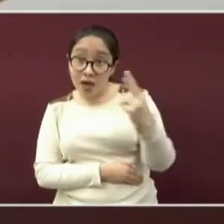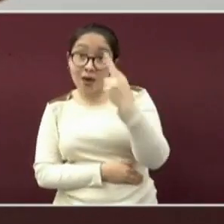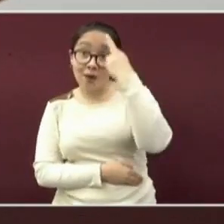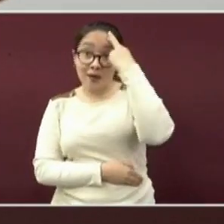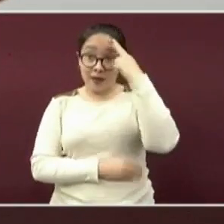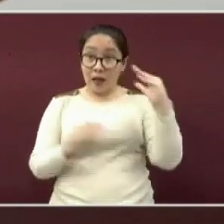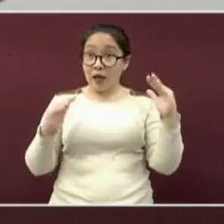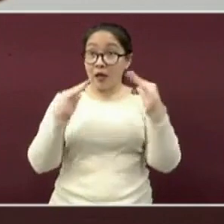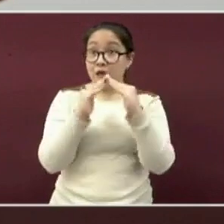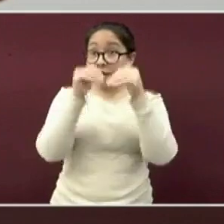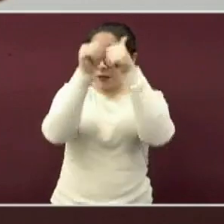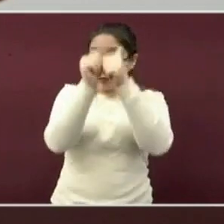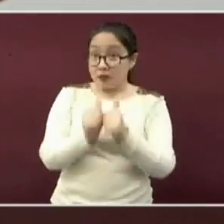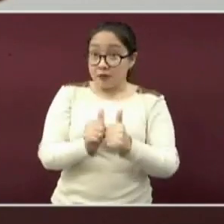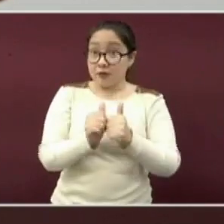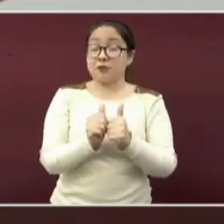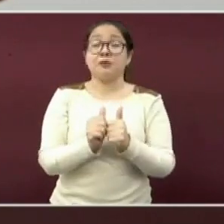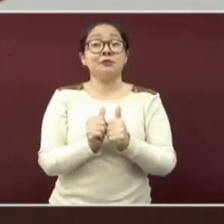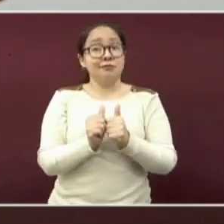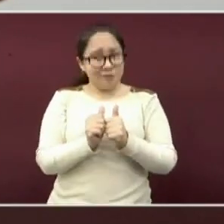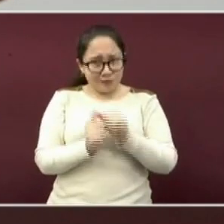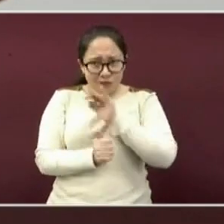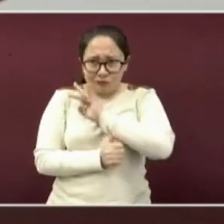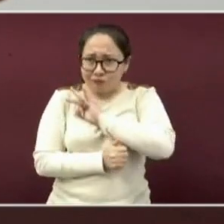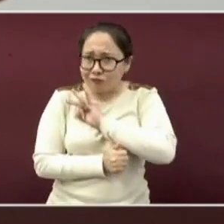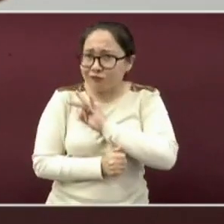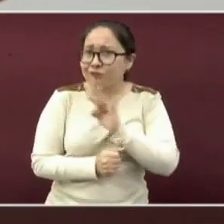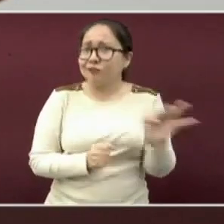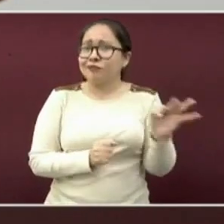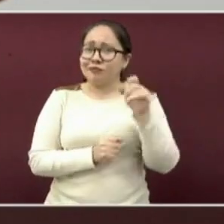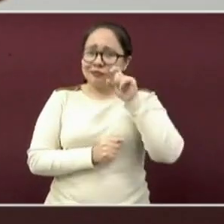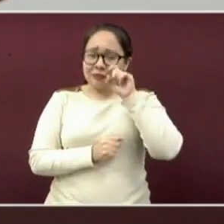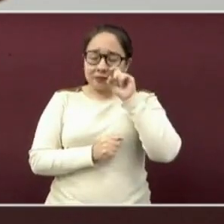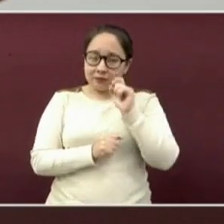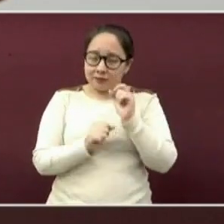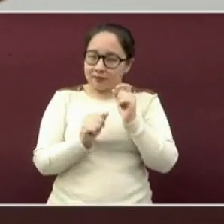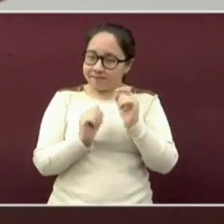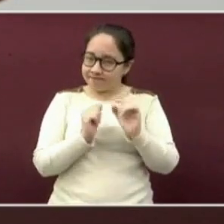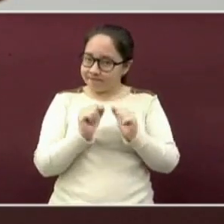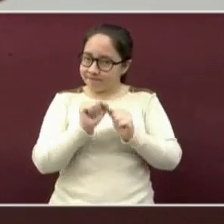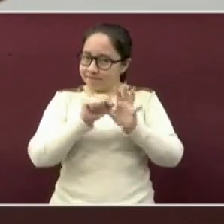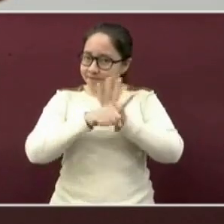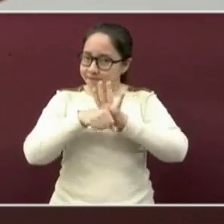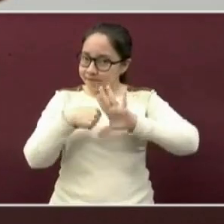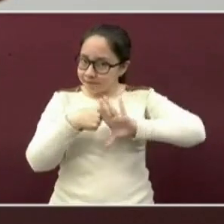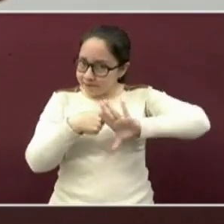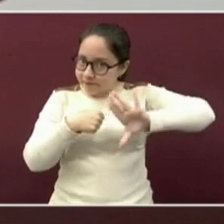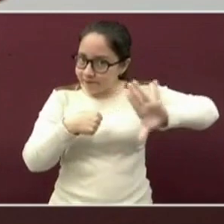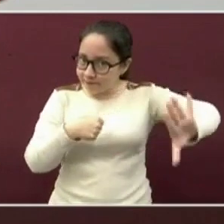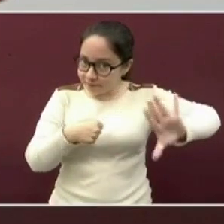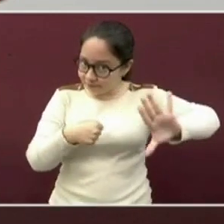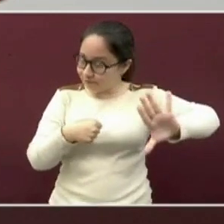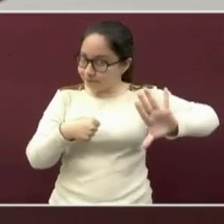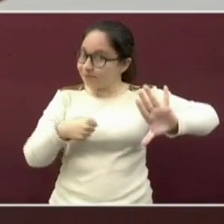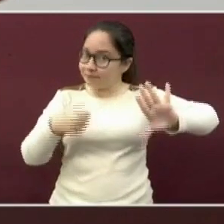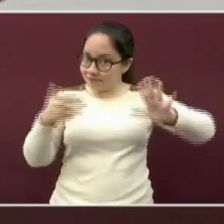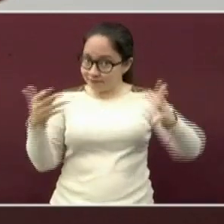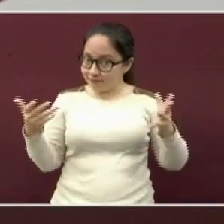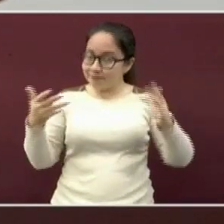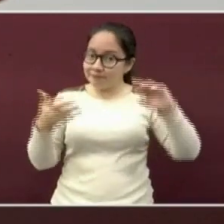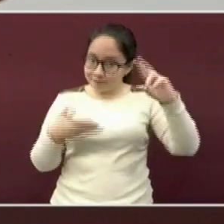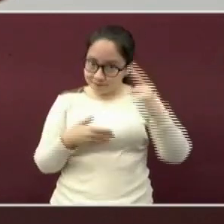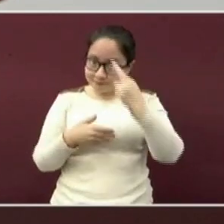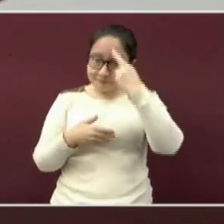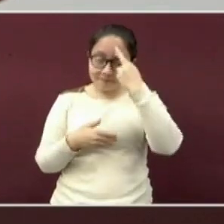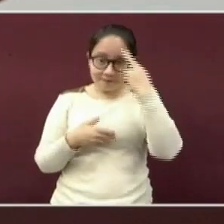casa puede hacer la diferencia entre mantenerse sano y contagiarse por el virus SARS-CoV-2.